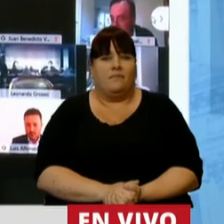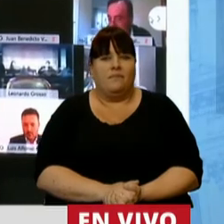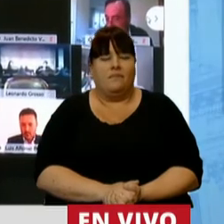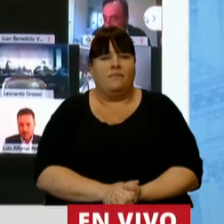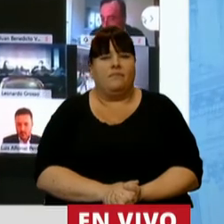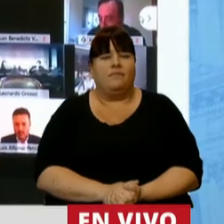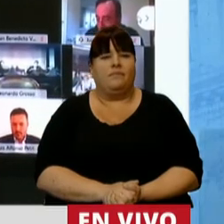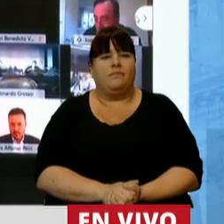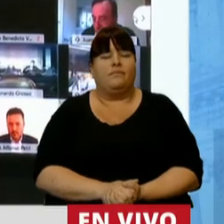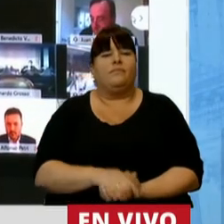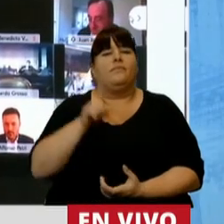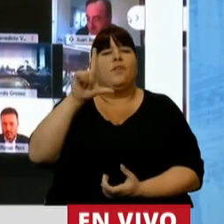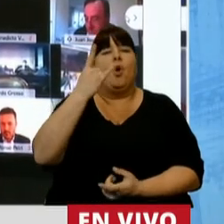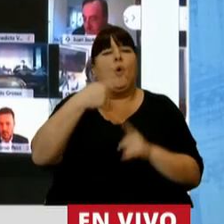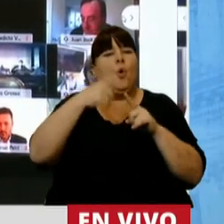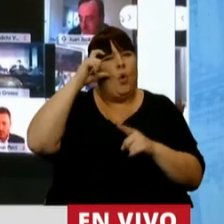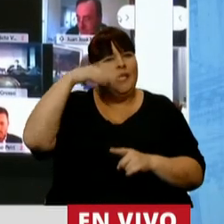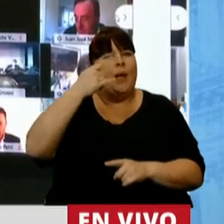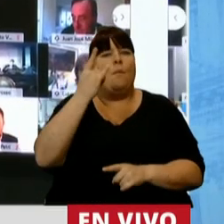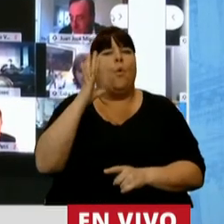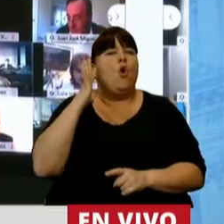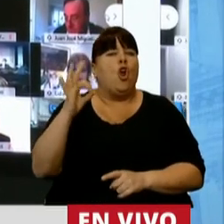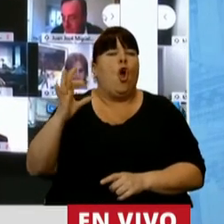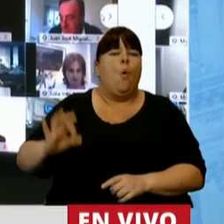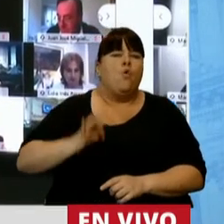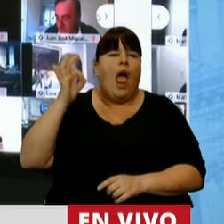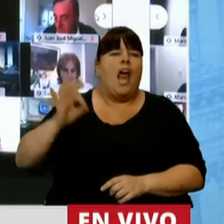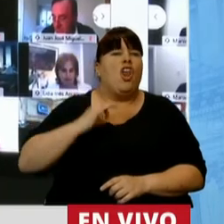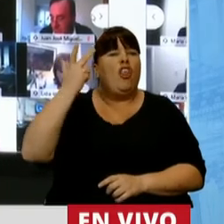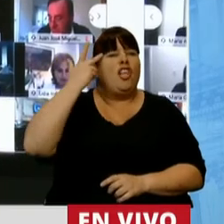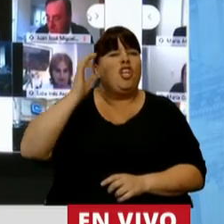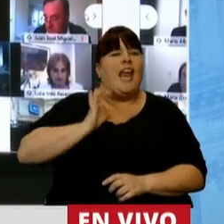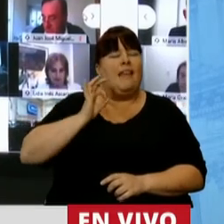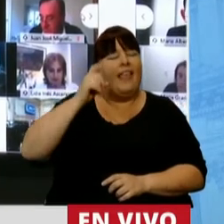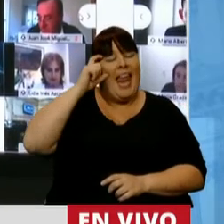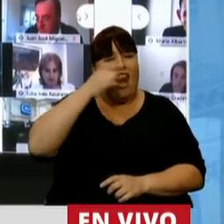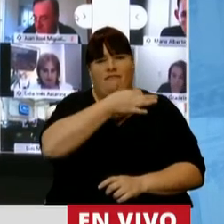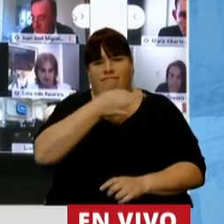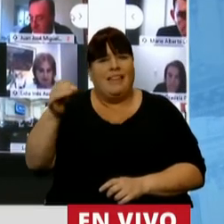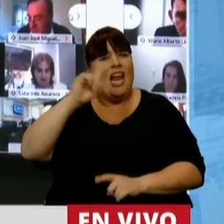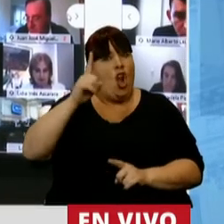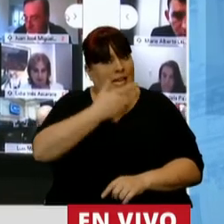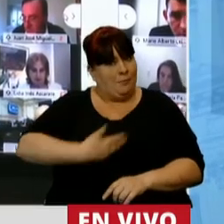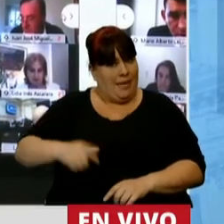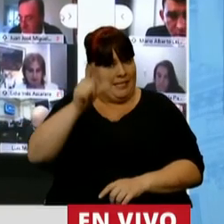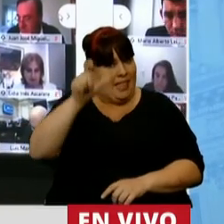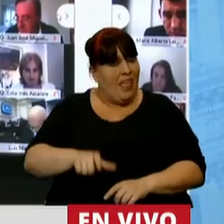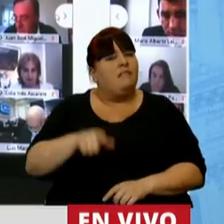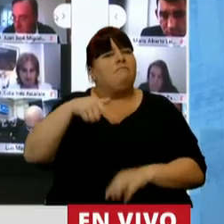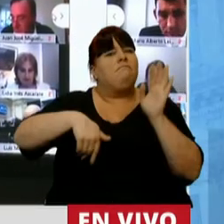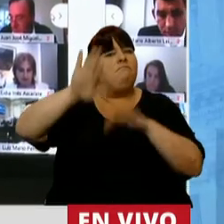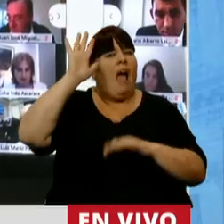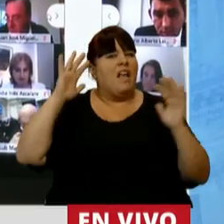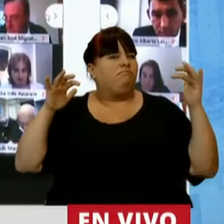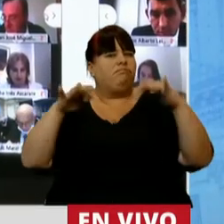es Rosa de Luxemburgo la que todos los años los 18 de enero sin haber sido jefa de Estado es la que